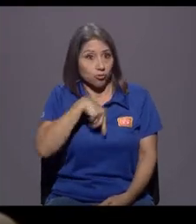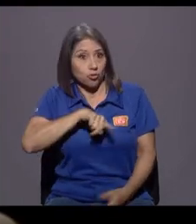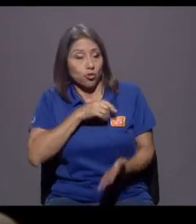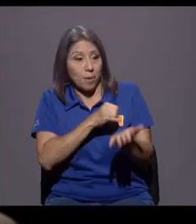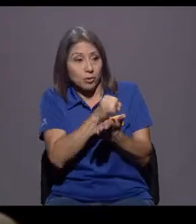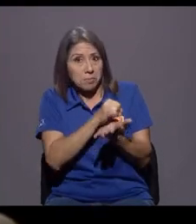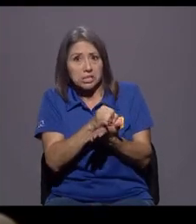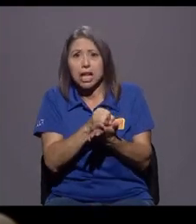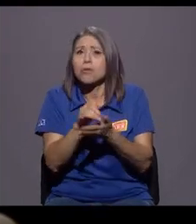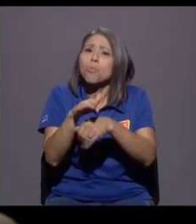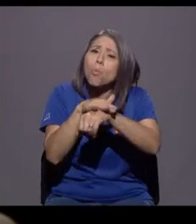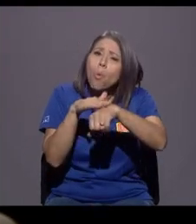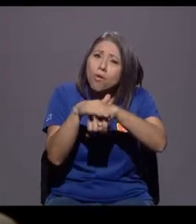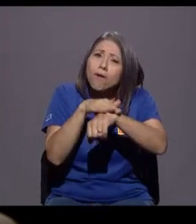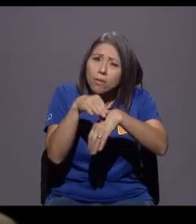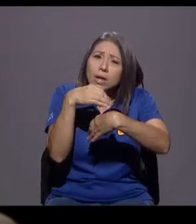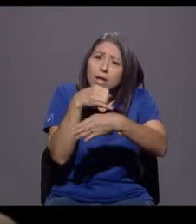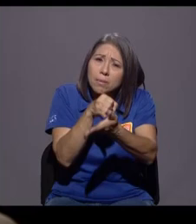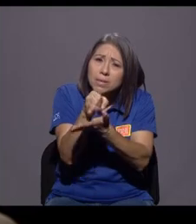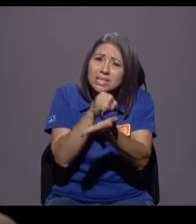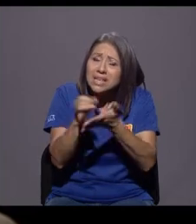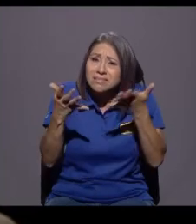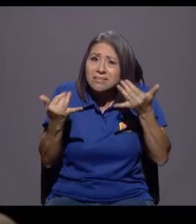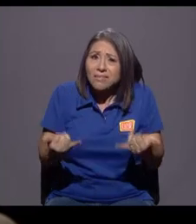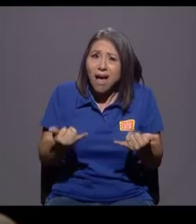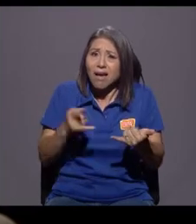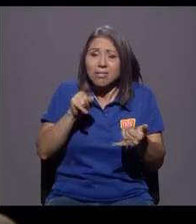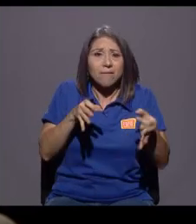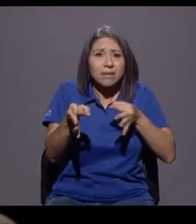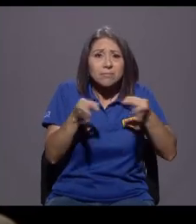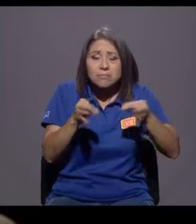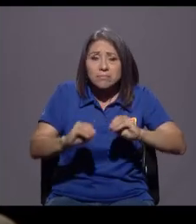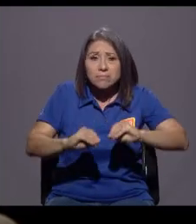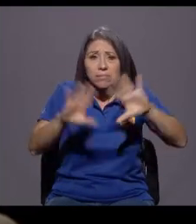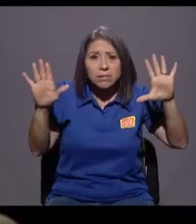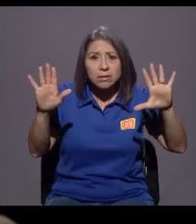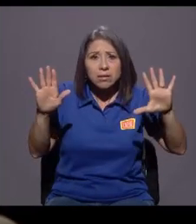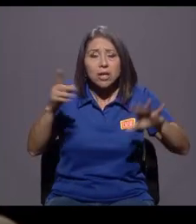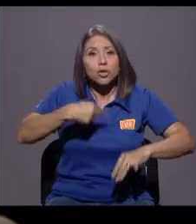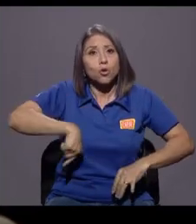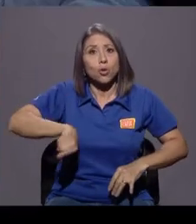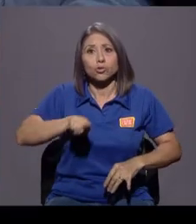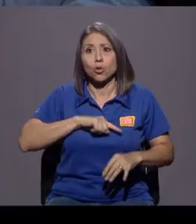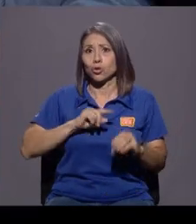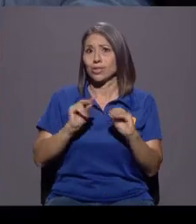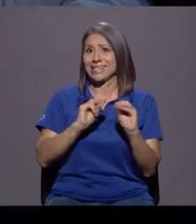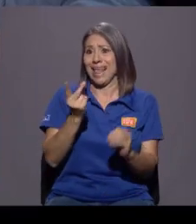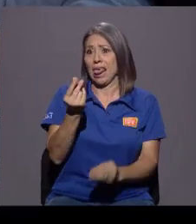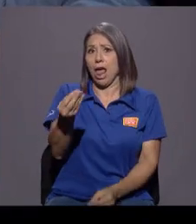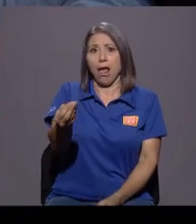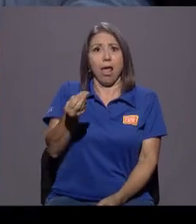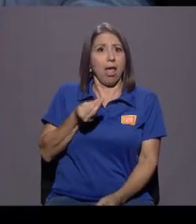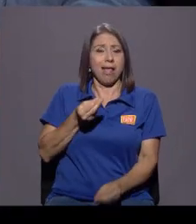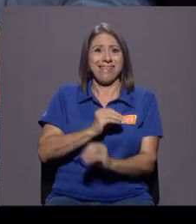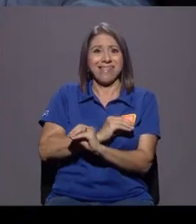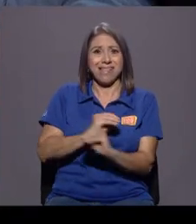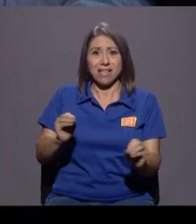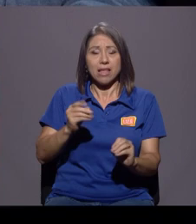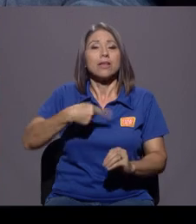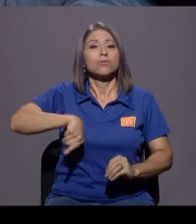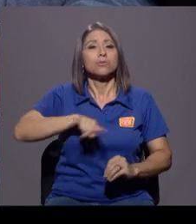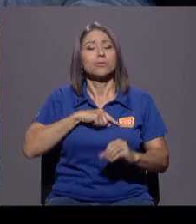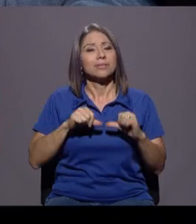por favor, y ya. Hay que esclarecer esto, porque nosotros no solo no recibimos un 5, sino que seguimos